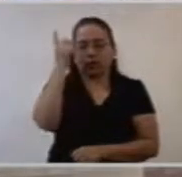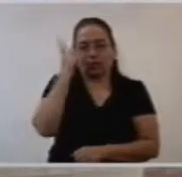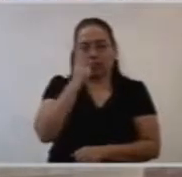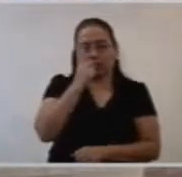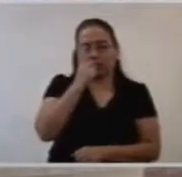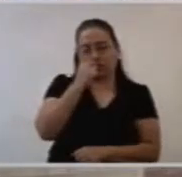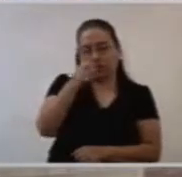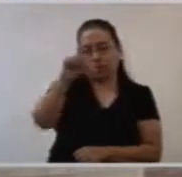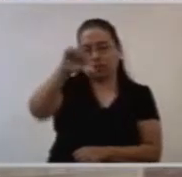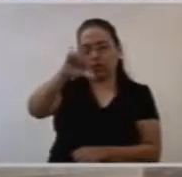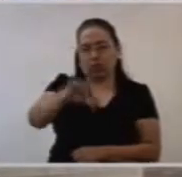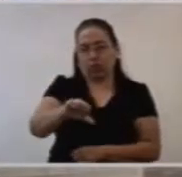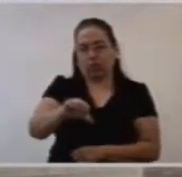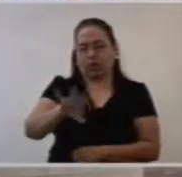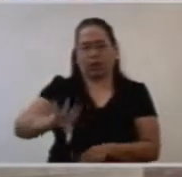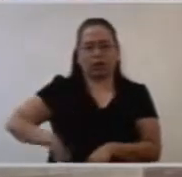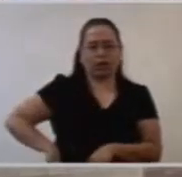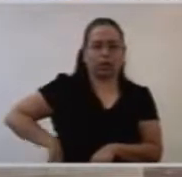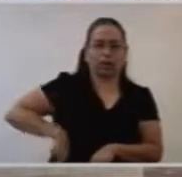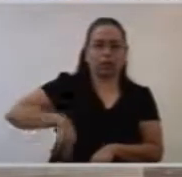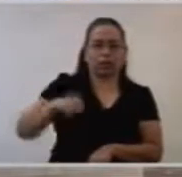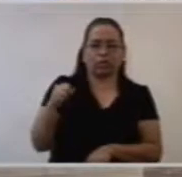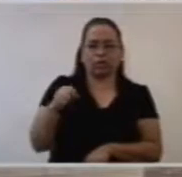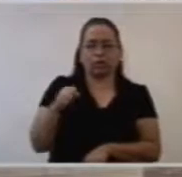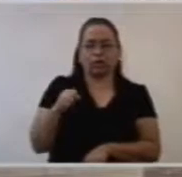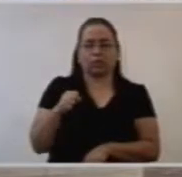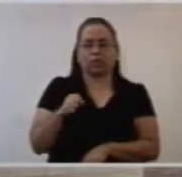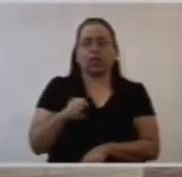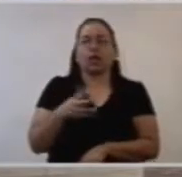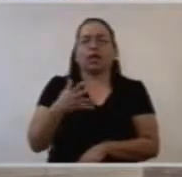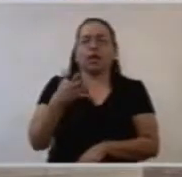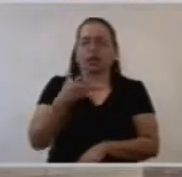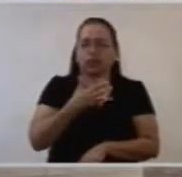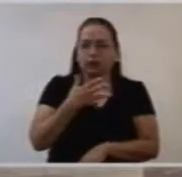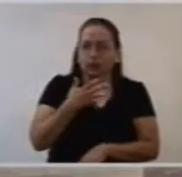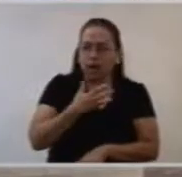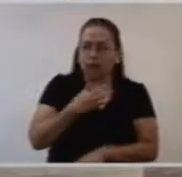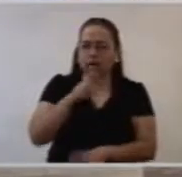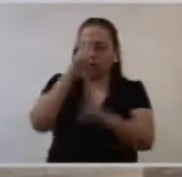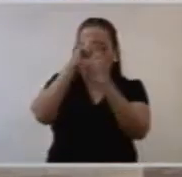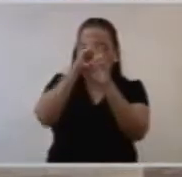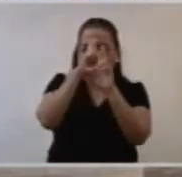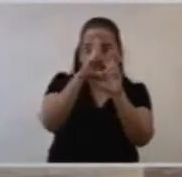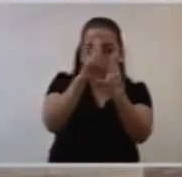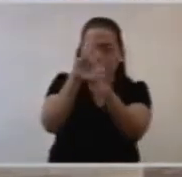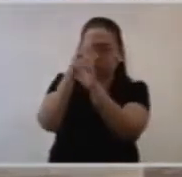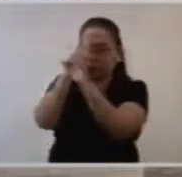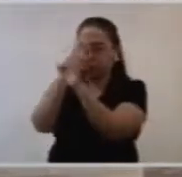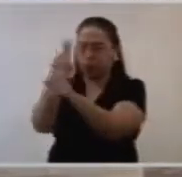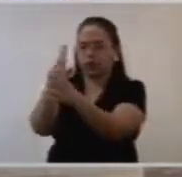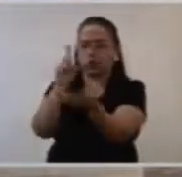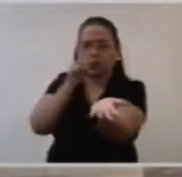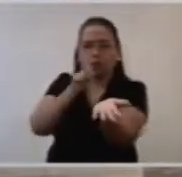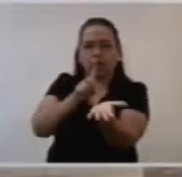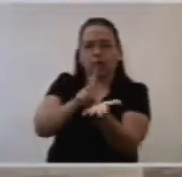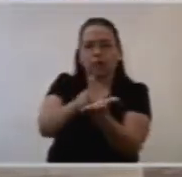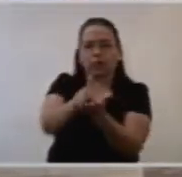hay que luchar por el respeto al derecho de las personas y a la justicia.